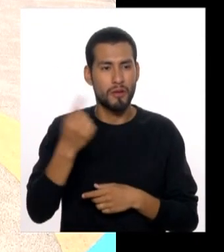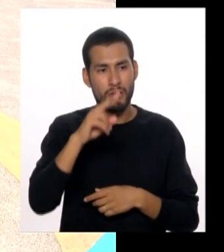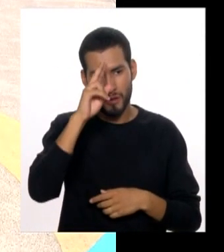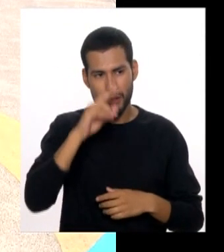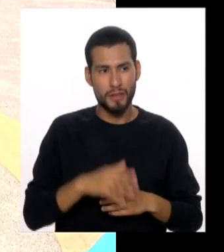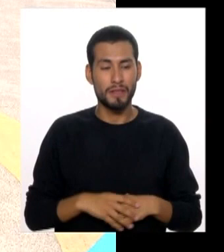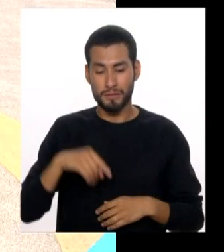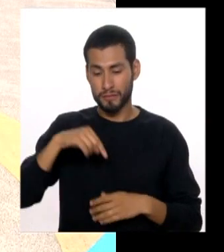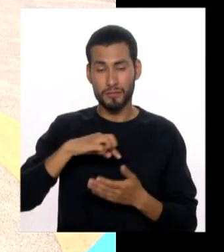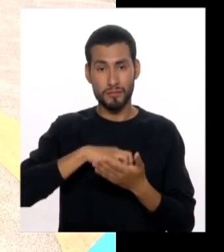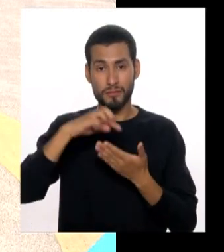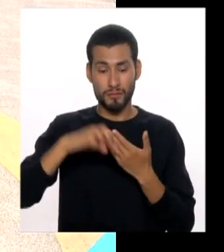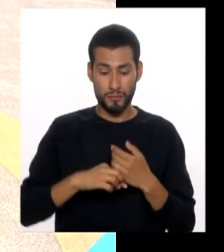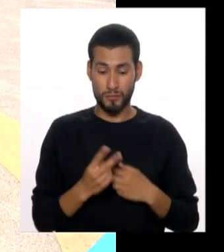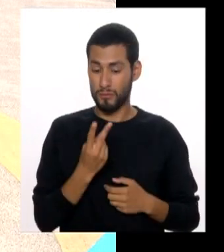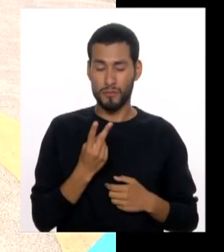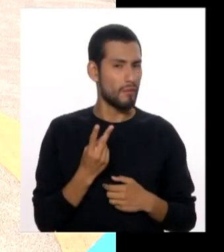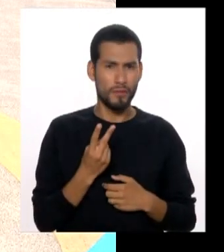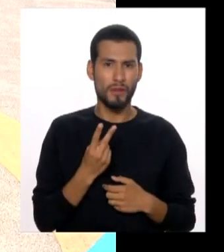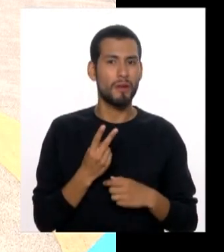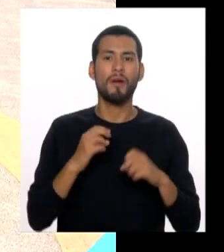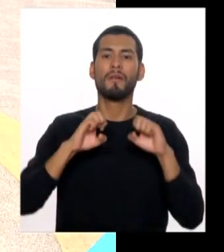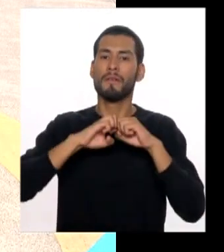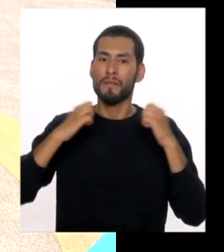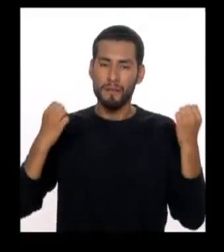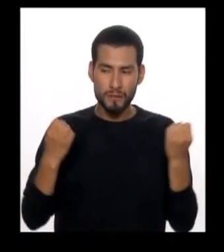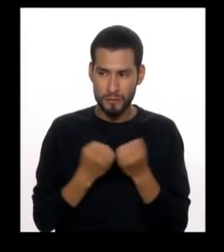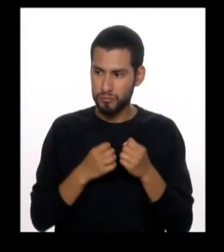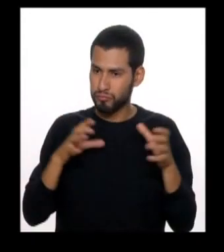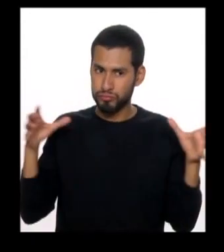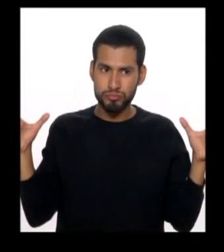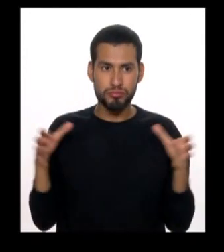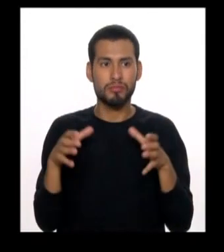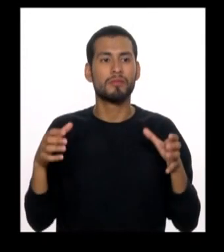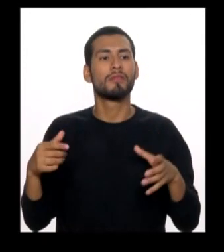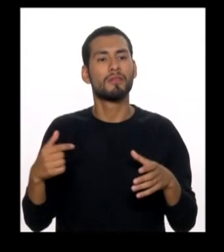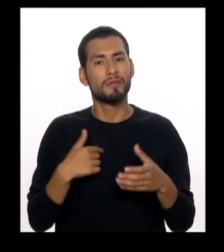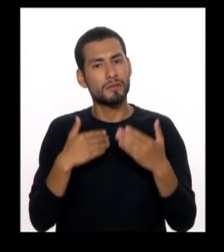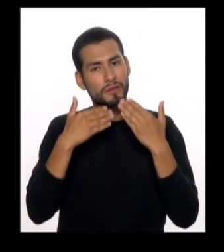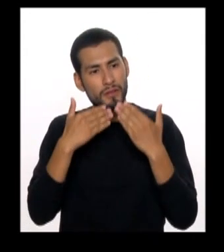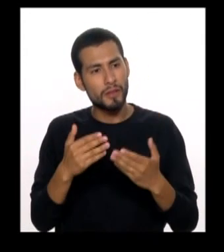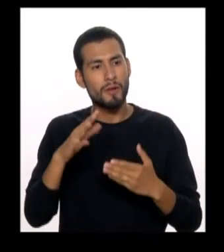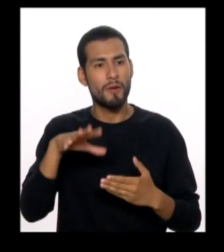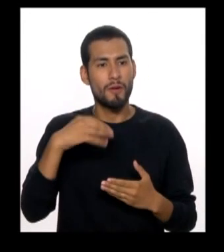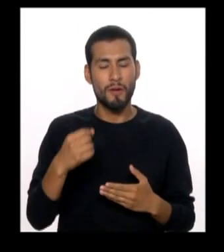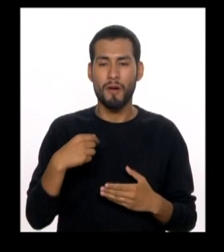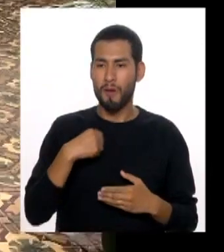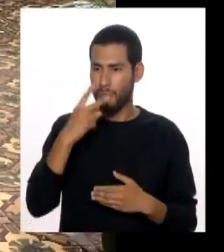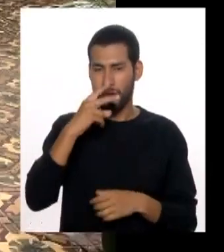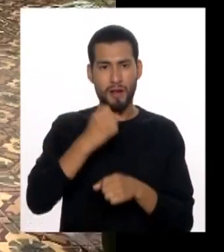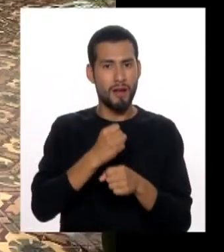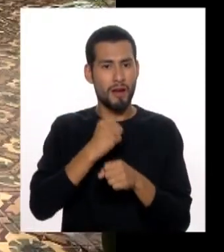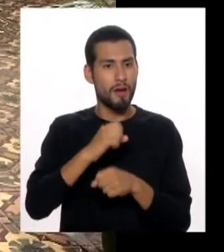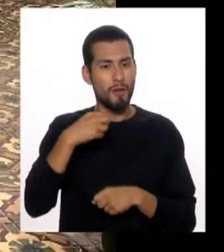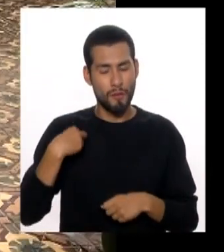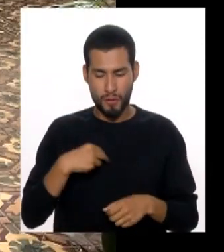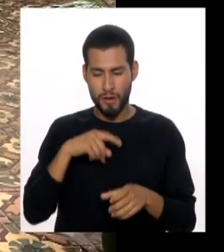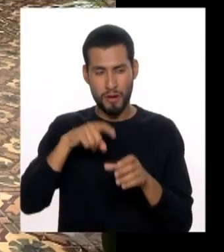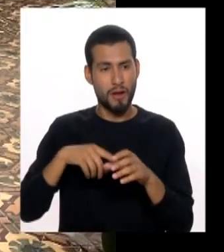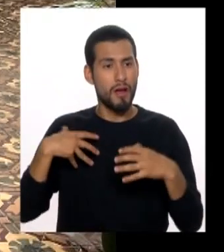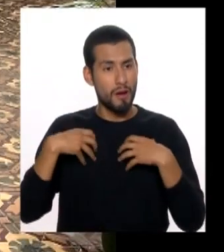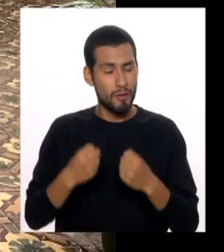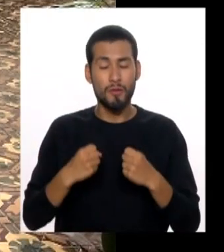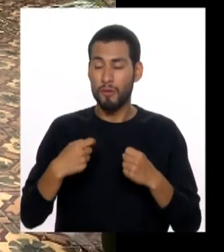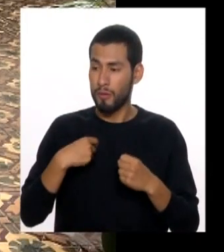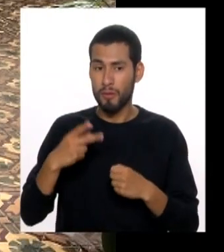Este programa no es de dos, es de todo un equipo. Es equipo. Que agradecemos porque vemos el gran trabajo, nosotros que somos parte de salud, somos